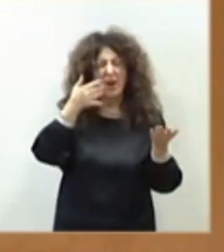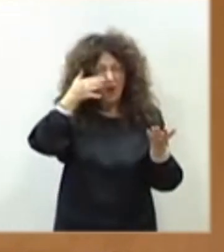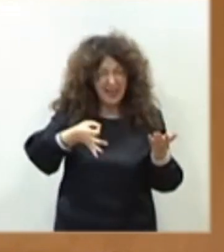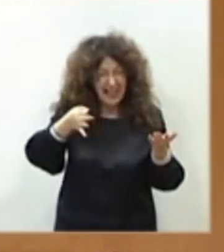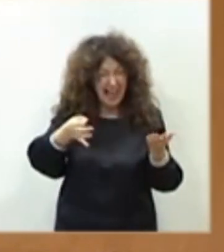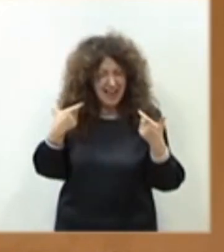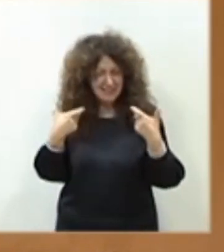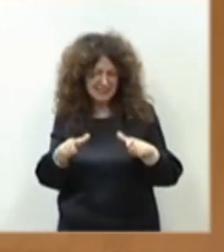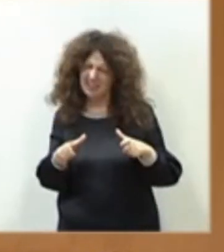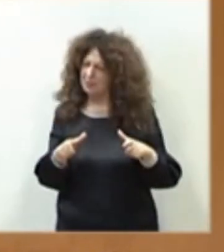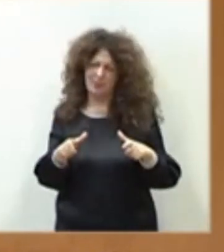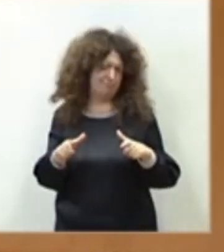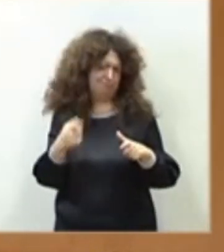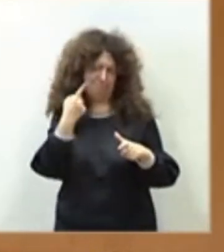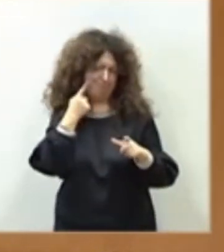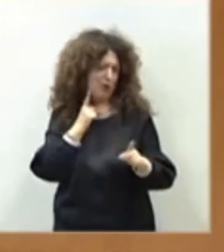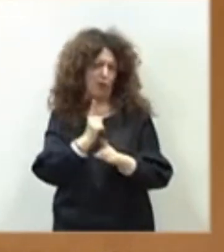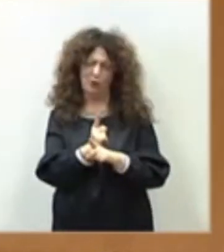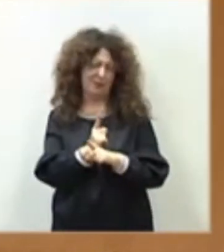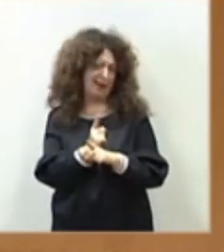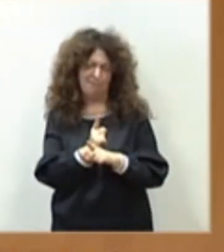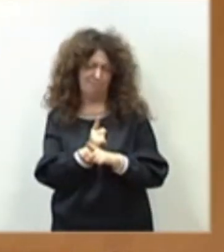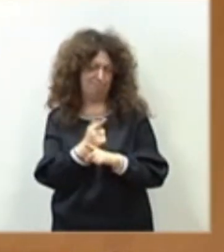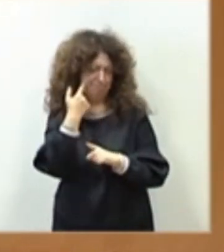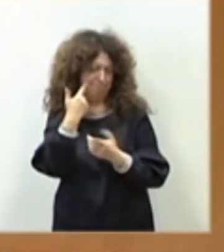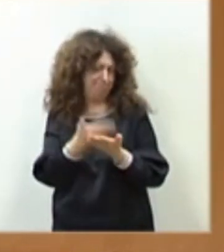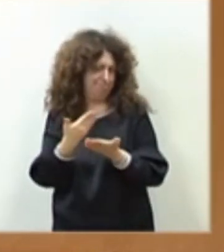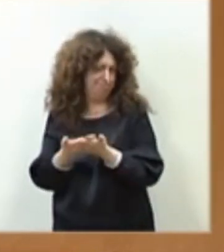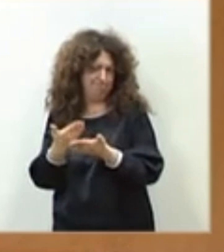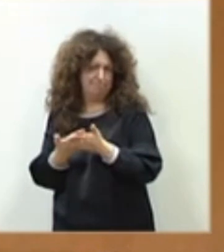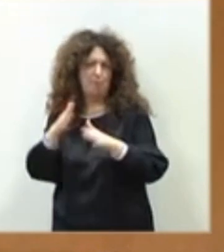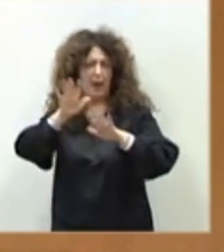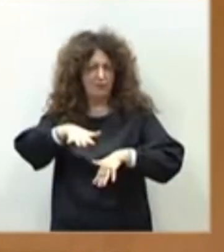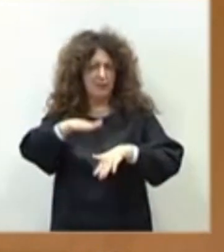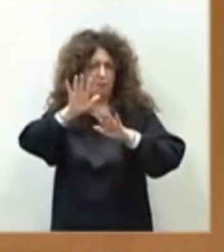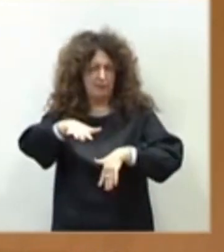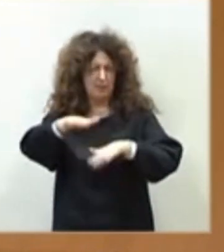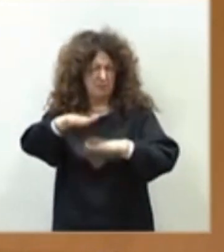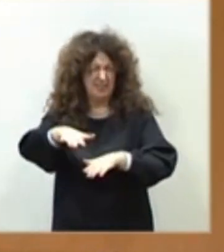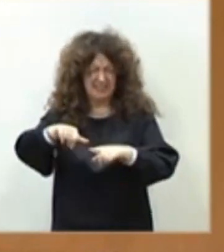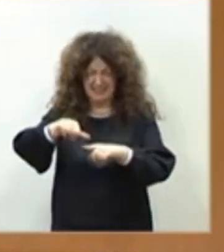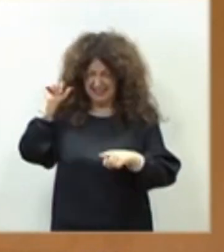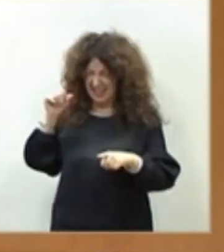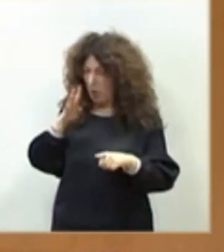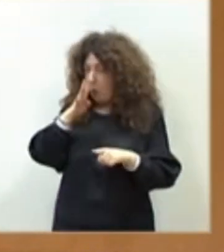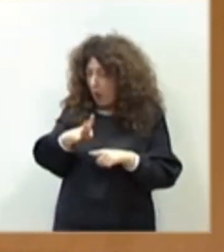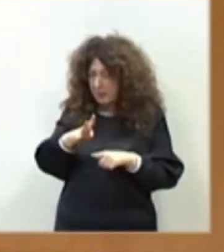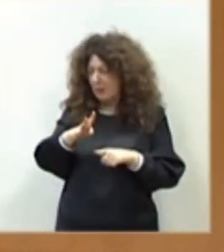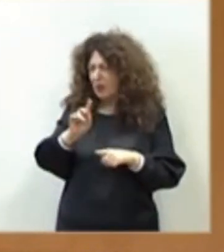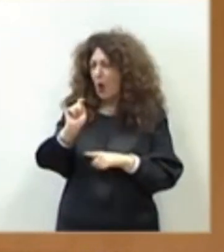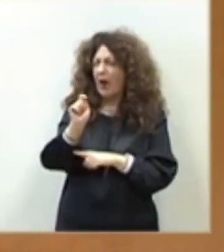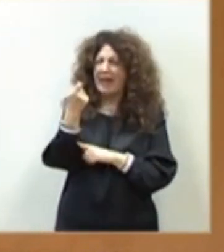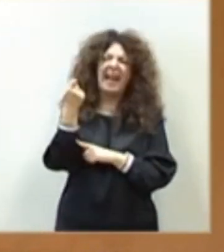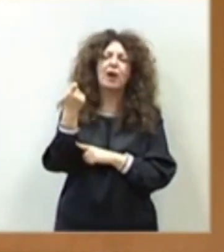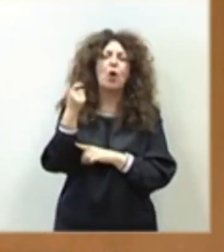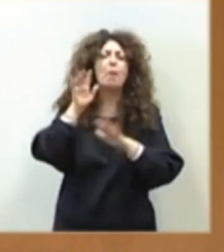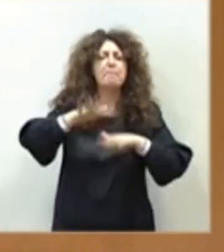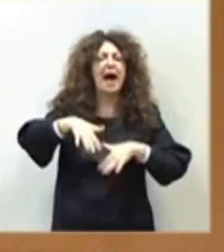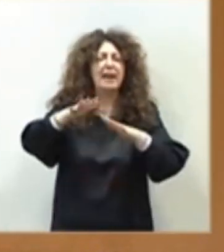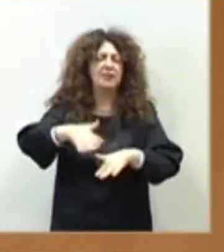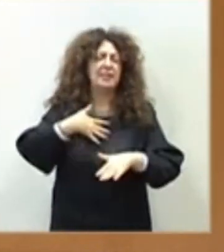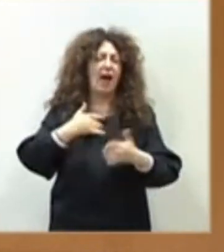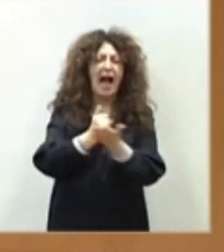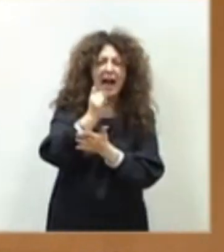manifiesta en contra de ellos. Si todo va tan bien, qué hay tantas manifestaciones? Ha batido usted el récord en esta legislatura de manifestaciones de nuestros agricultores y